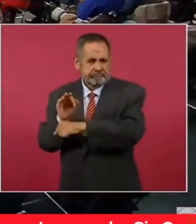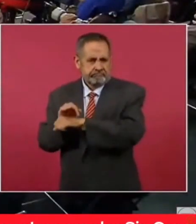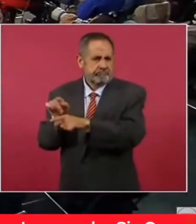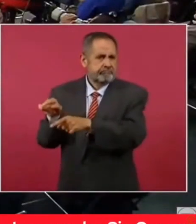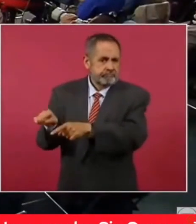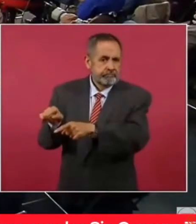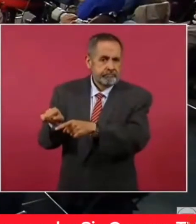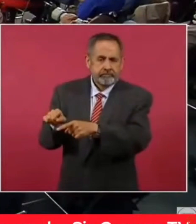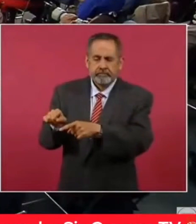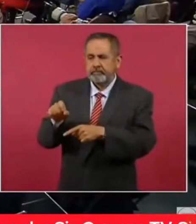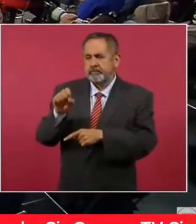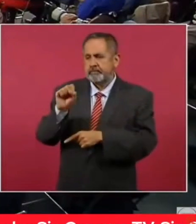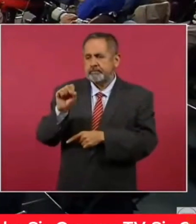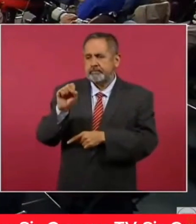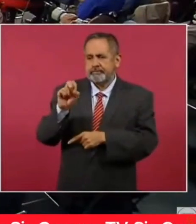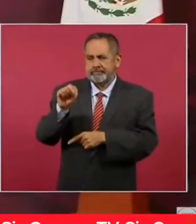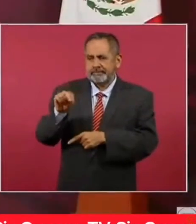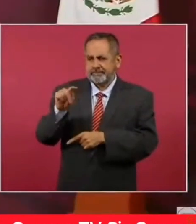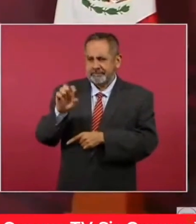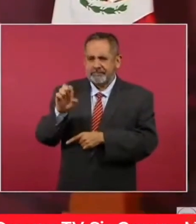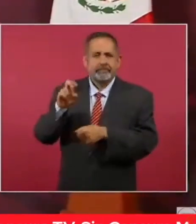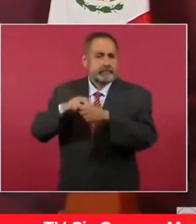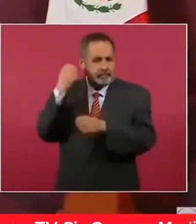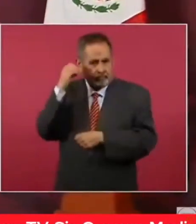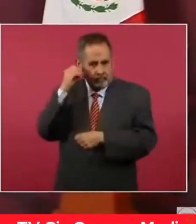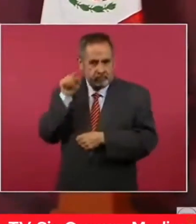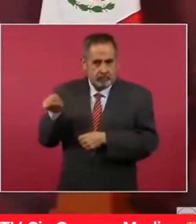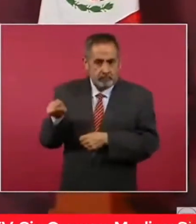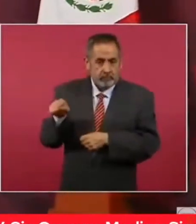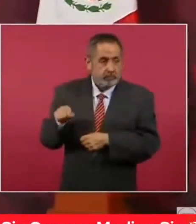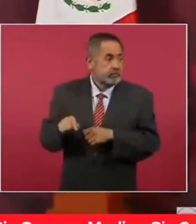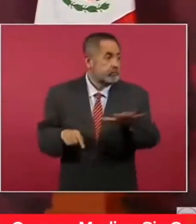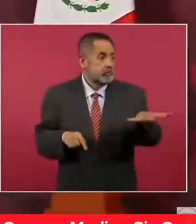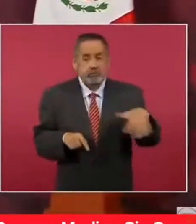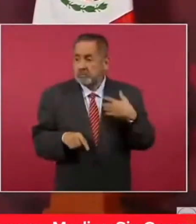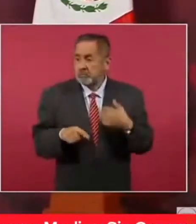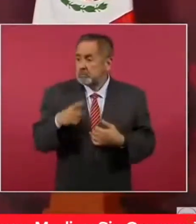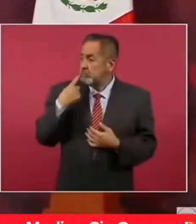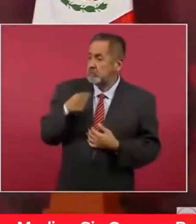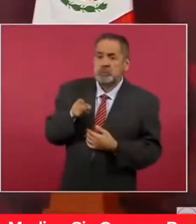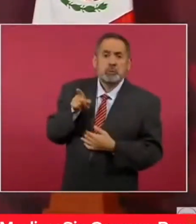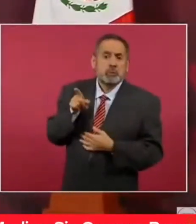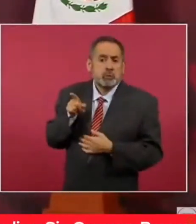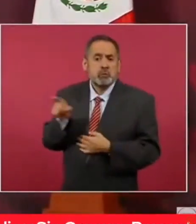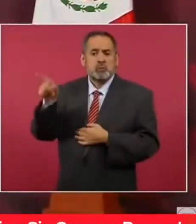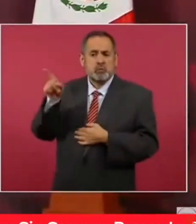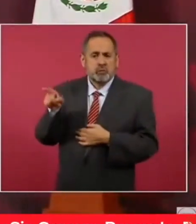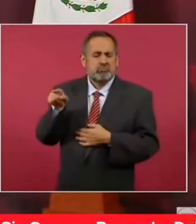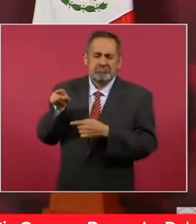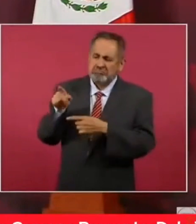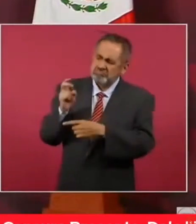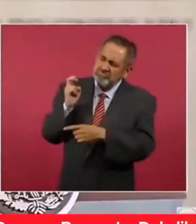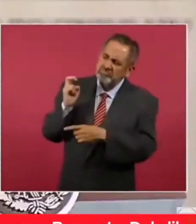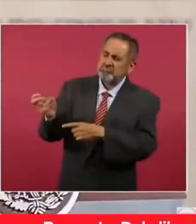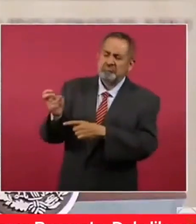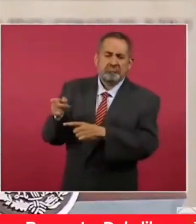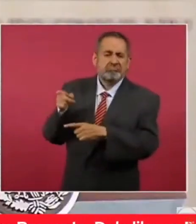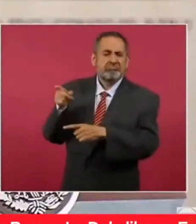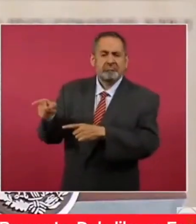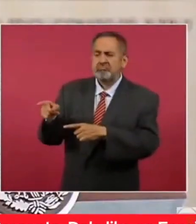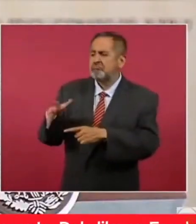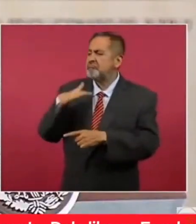la CENTE en Oaxaca. Y lo acusaron de